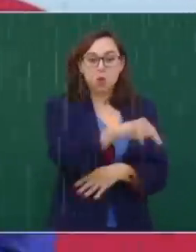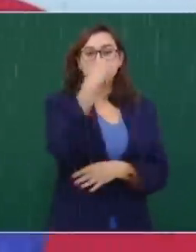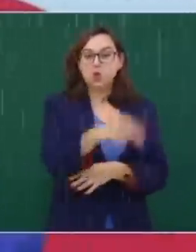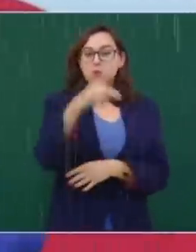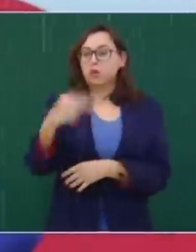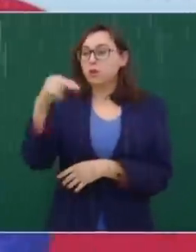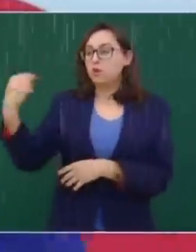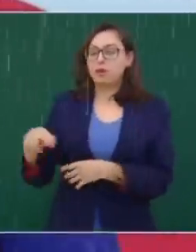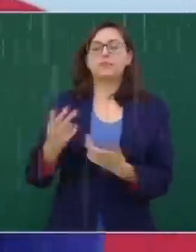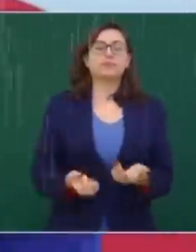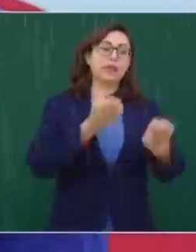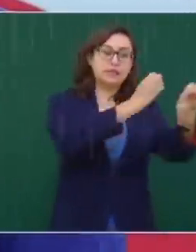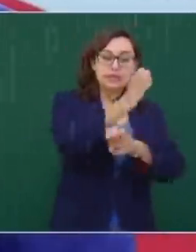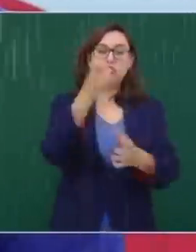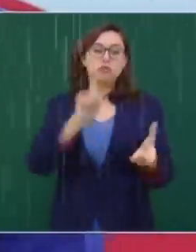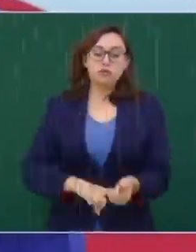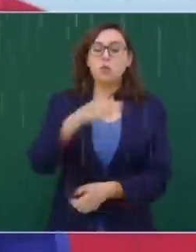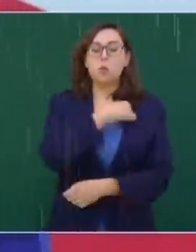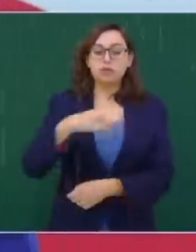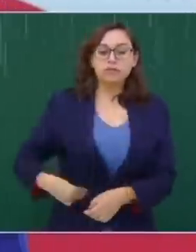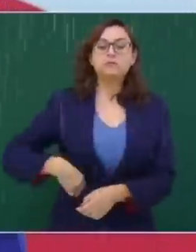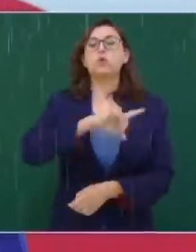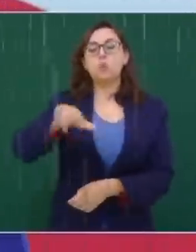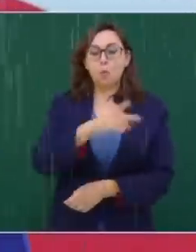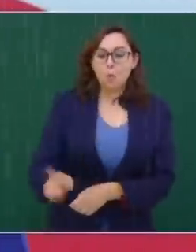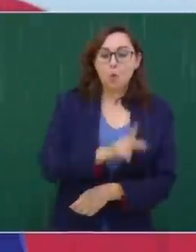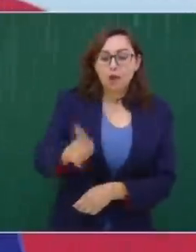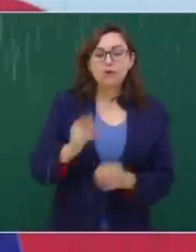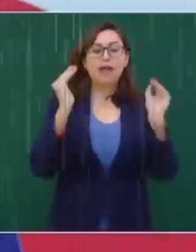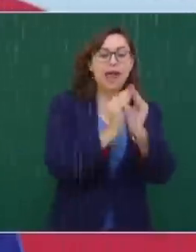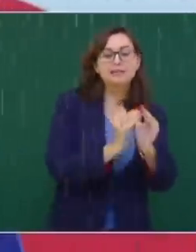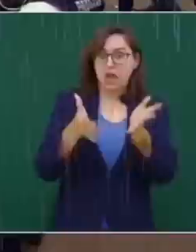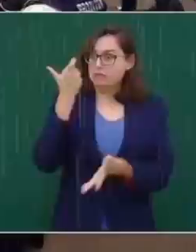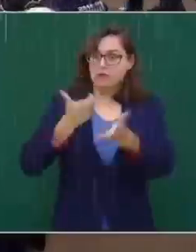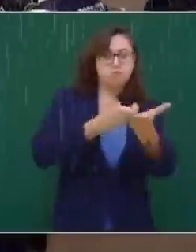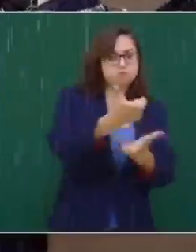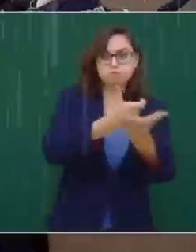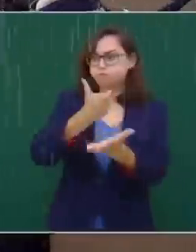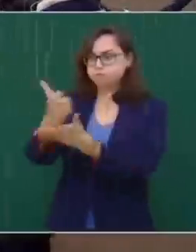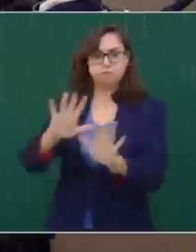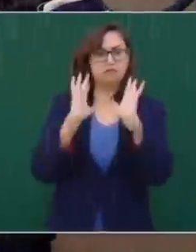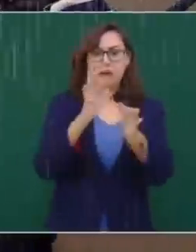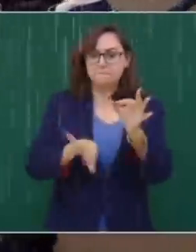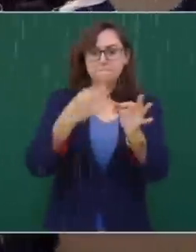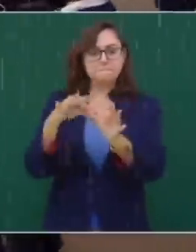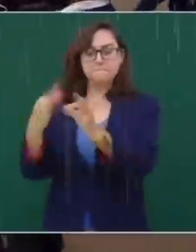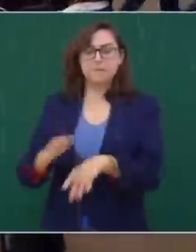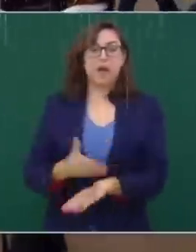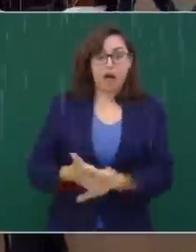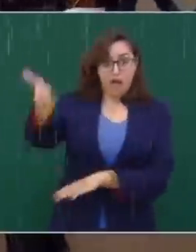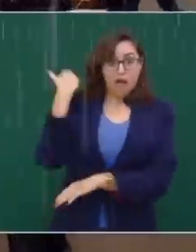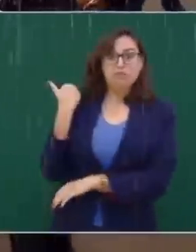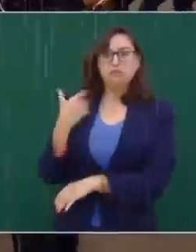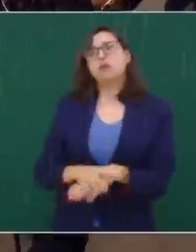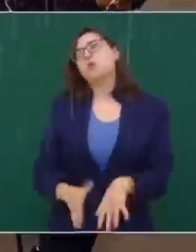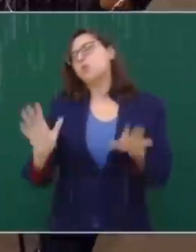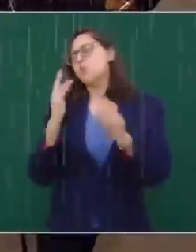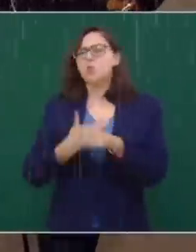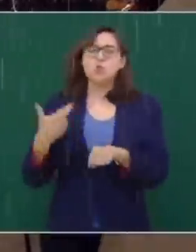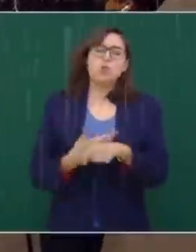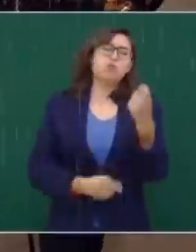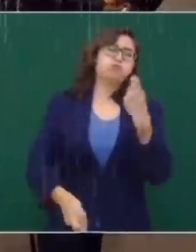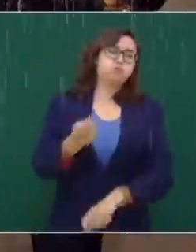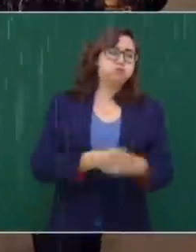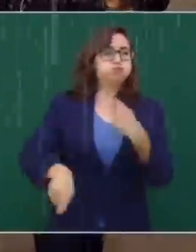Estado por estado, municipio por municipio, pueblo por pueblo, vivienda por vivienda. En otros tiempos se estarían haciendo los trámites. Los oficios de autorización,